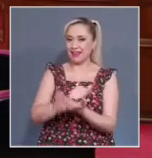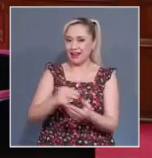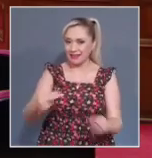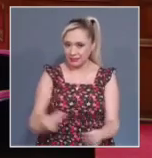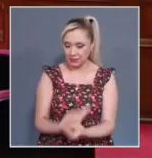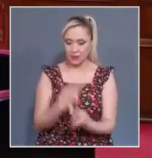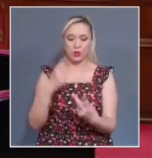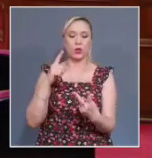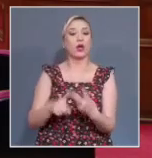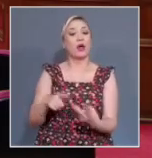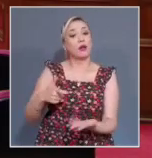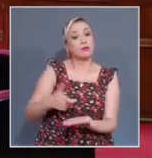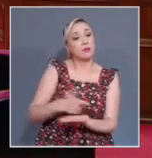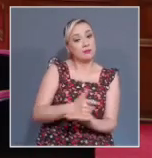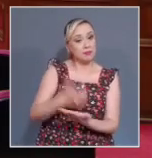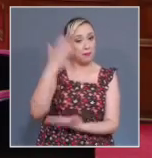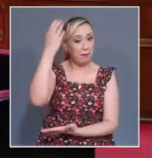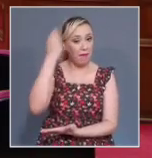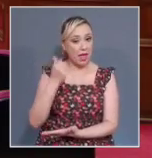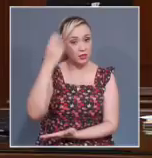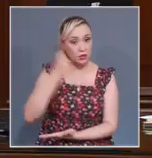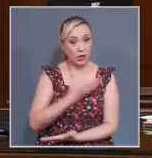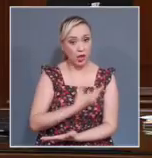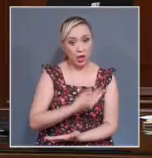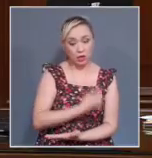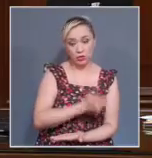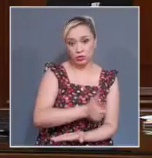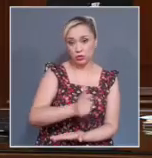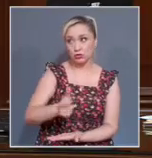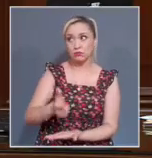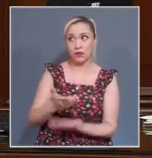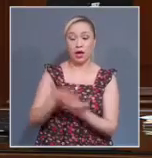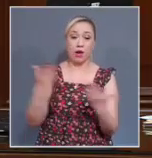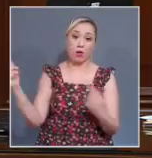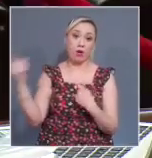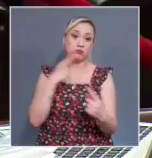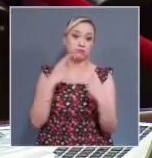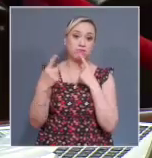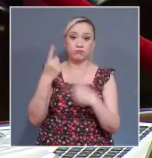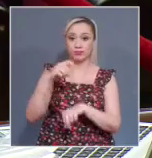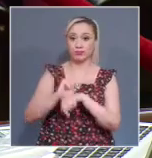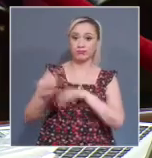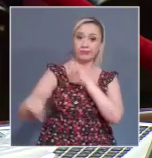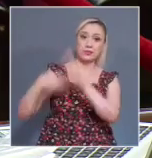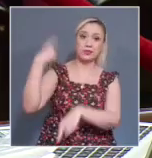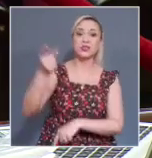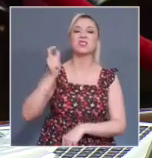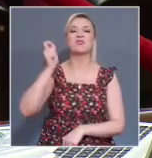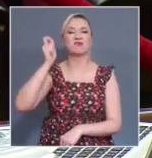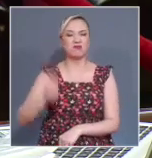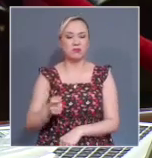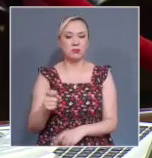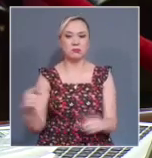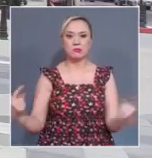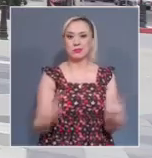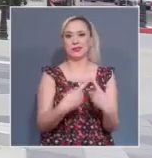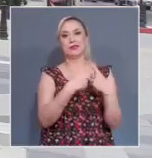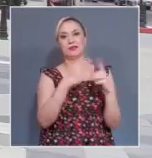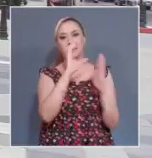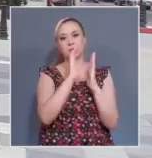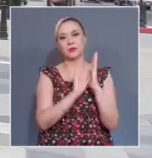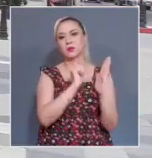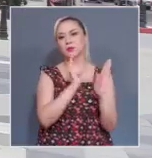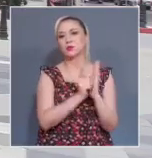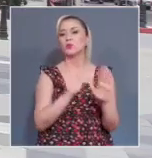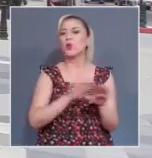De la lista de asuntos que analizaría el Pleno de la Suprema Corte esta semana destacan una acción de inconstitucionalidad contra artículos del Código